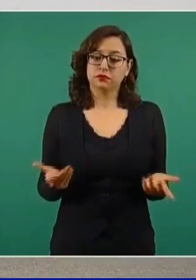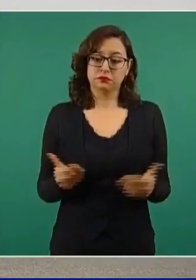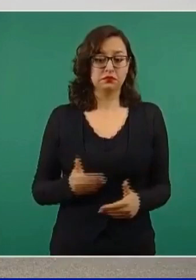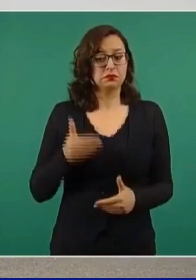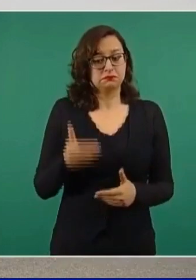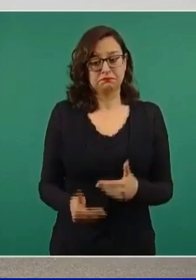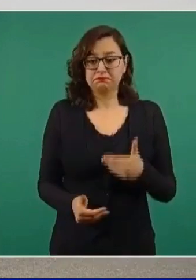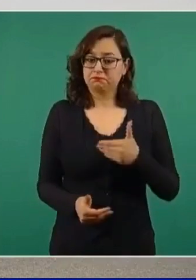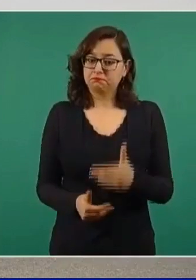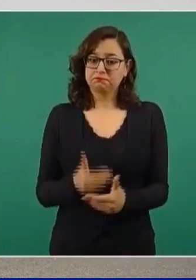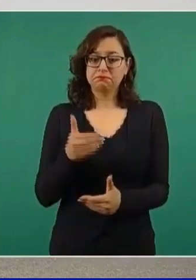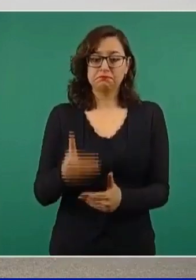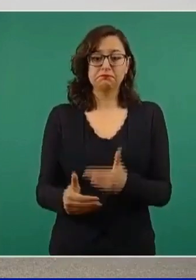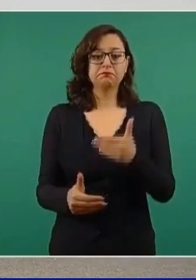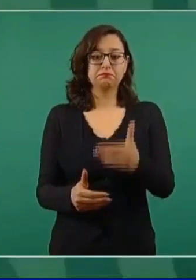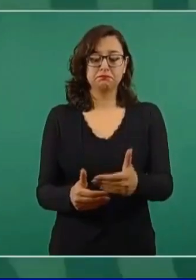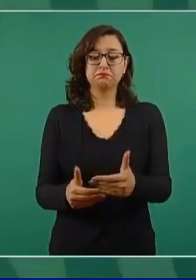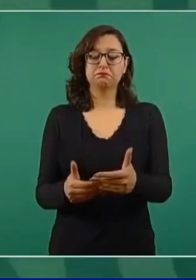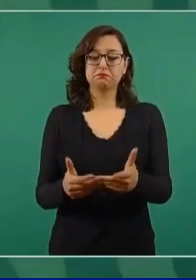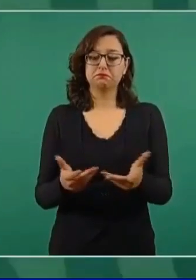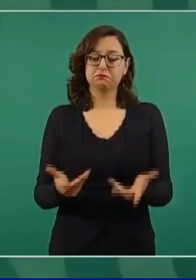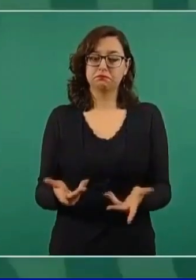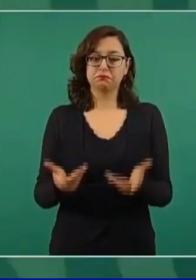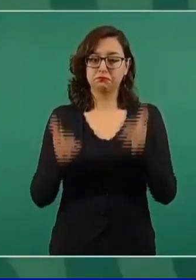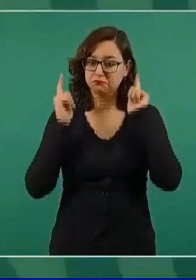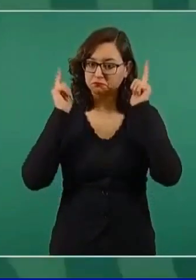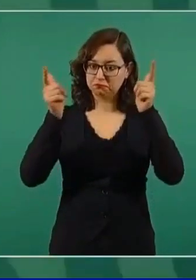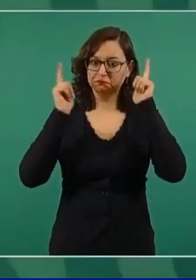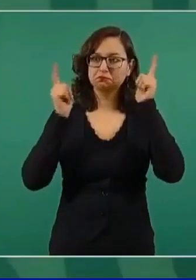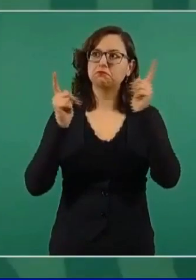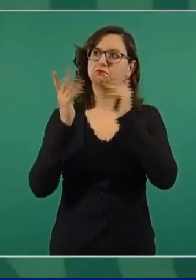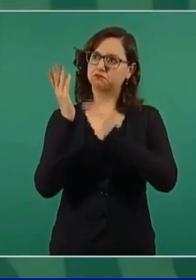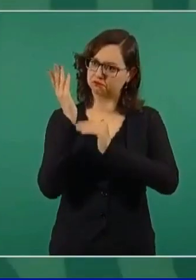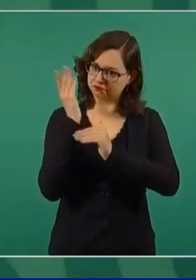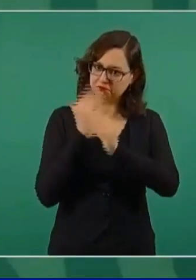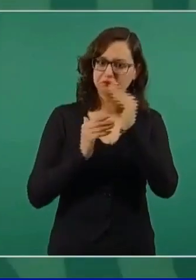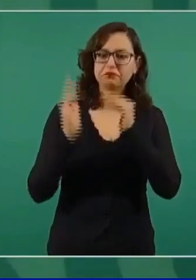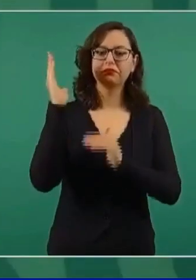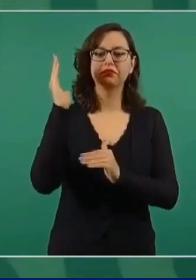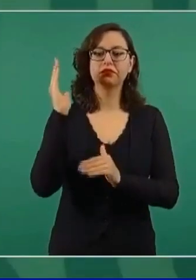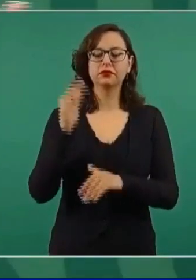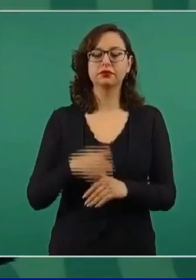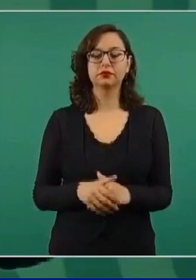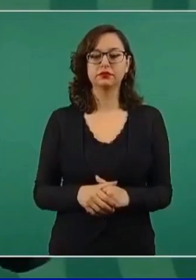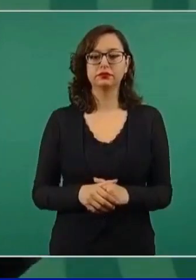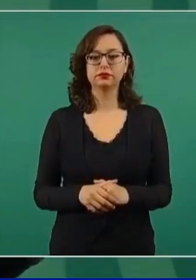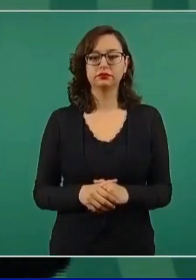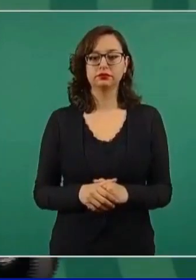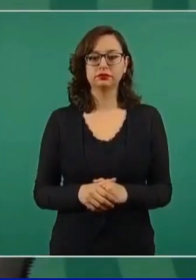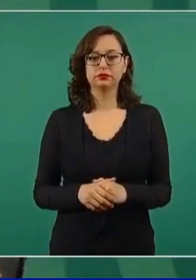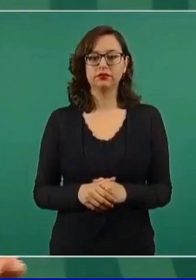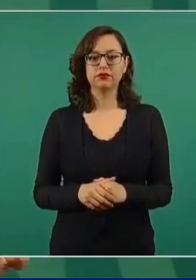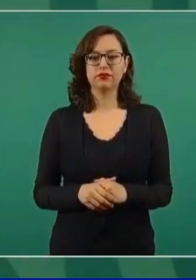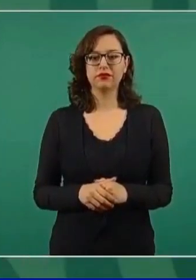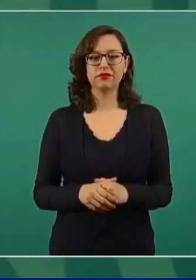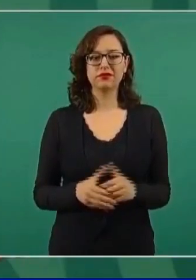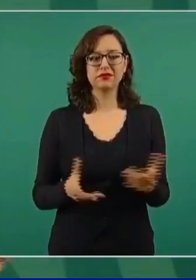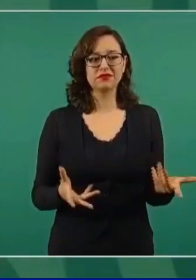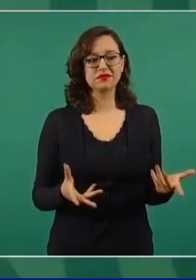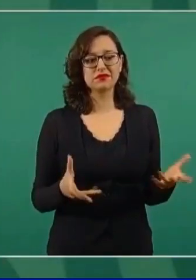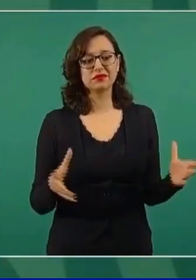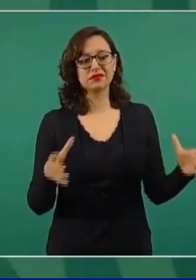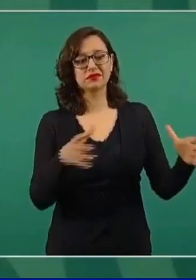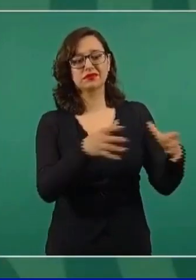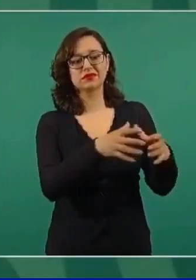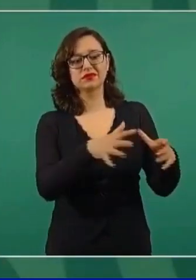vamos a salir. convencer a los corruptos,